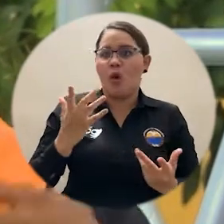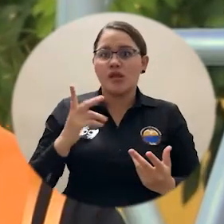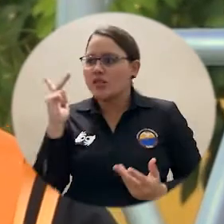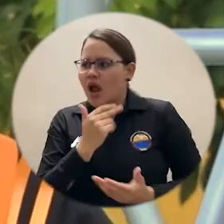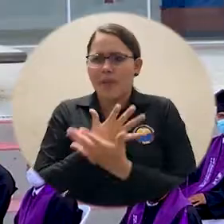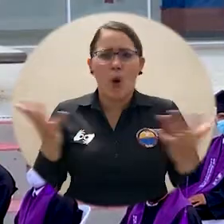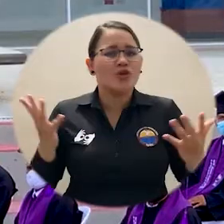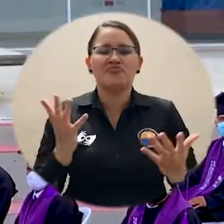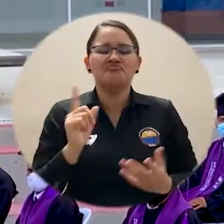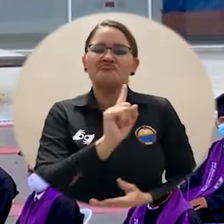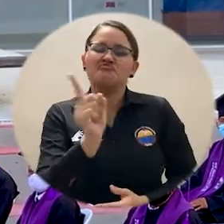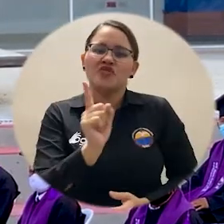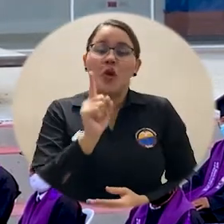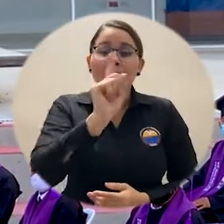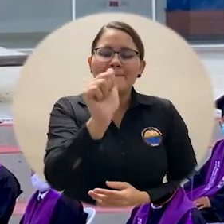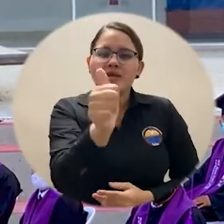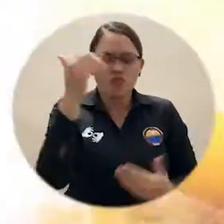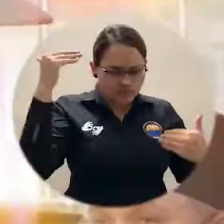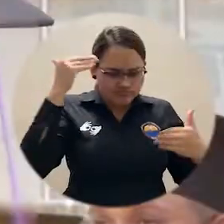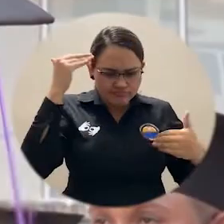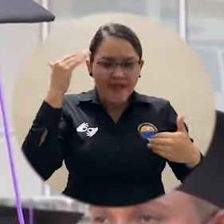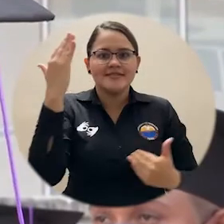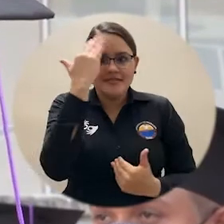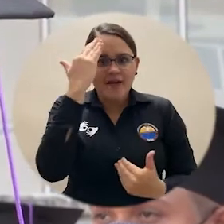Porque la vida cada vez que uno aprende una respuesta le cambia las preguntas.